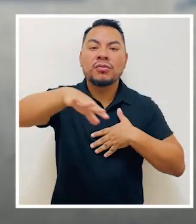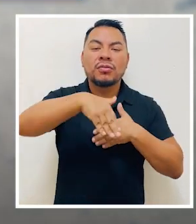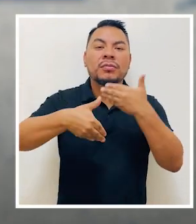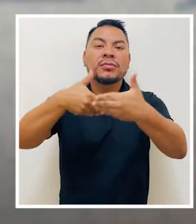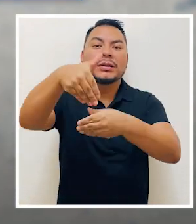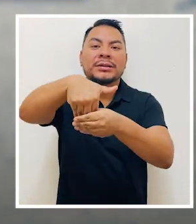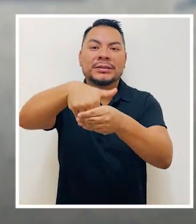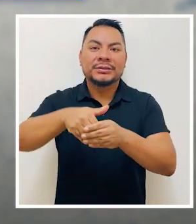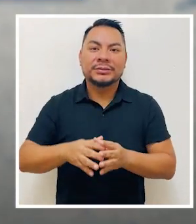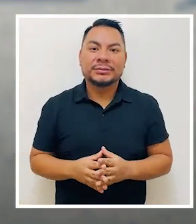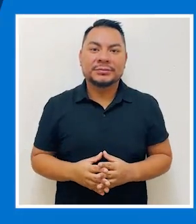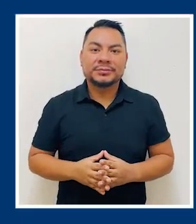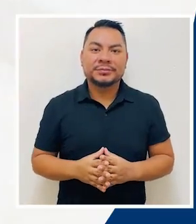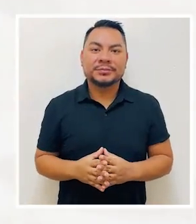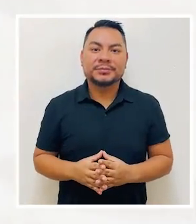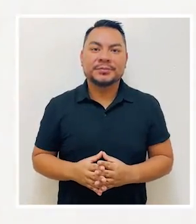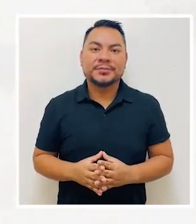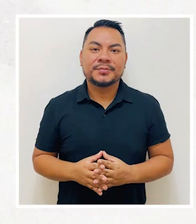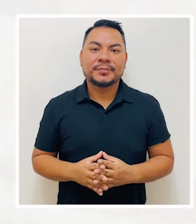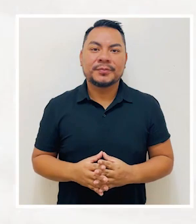Nacional de Procesos Electorales.